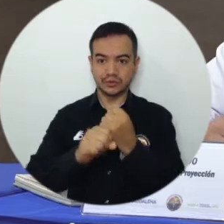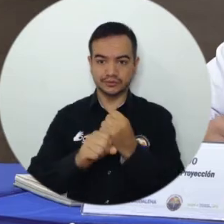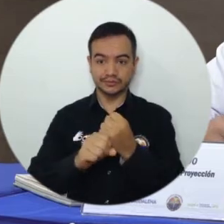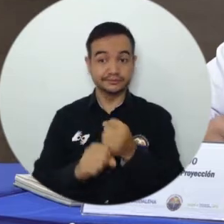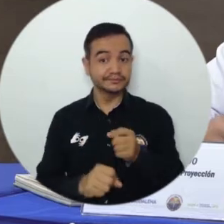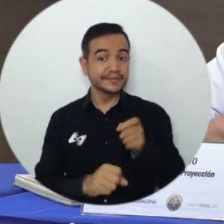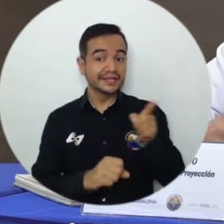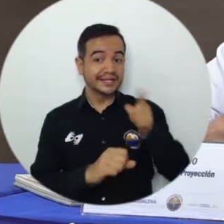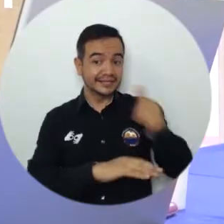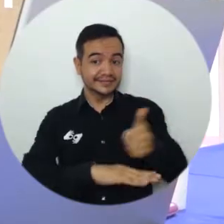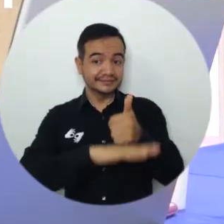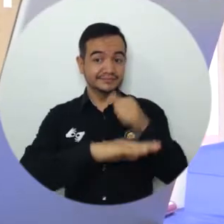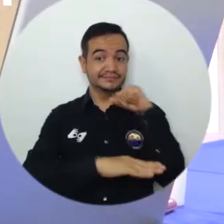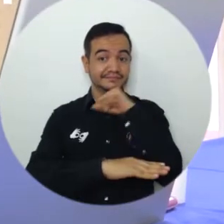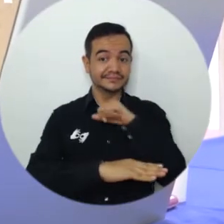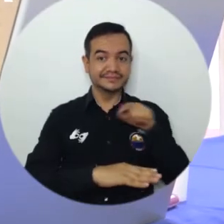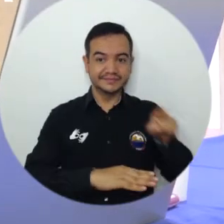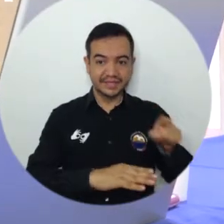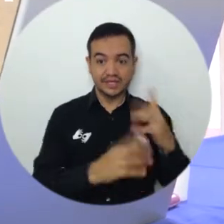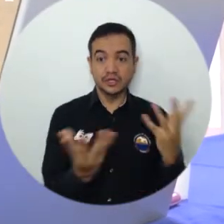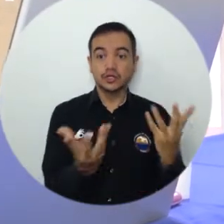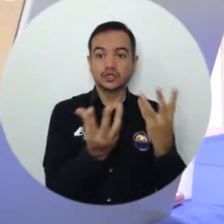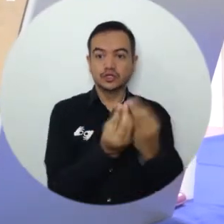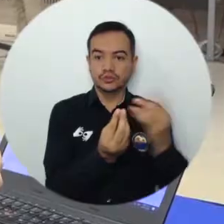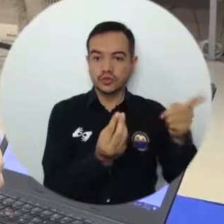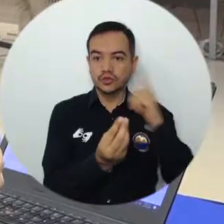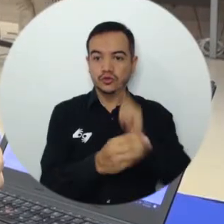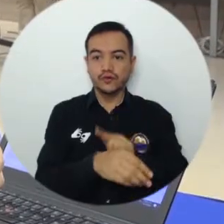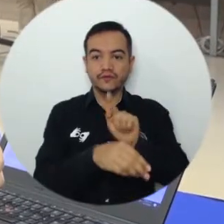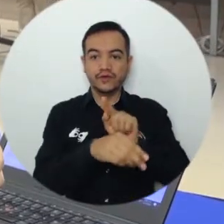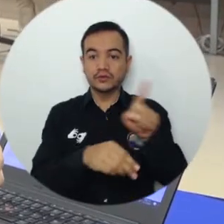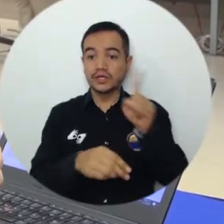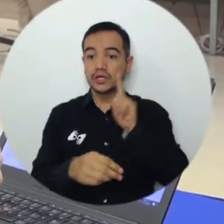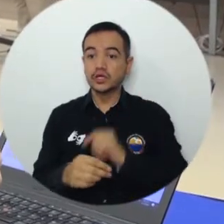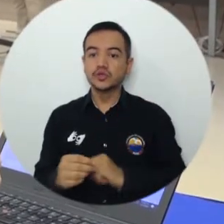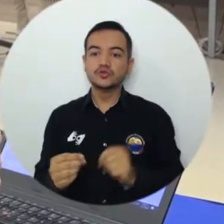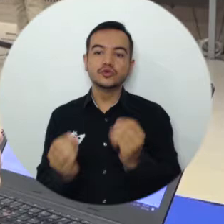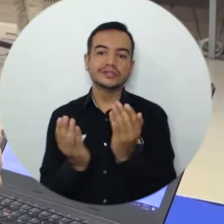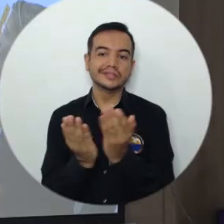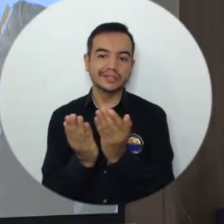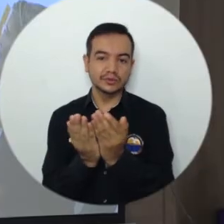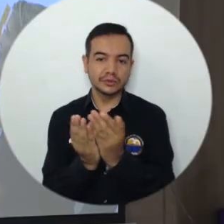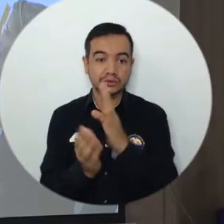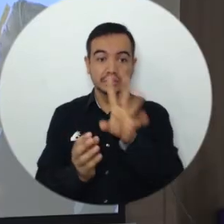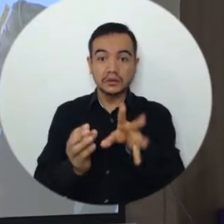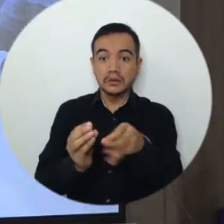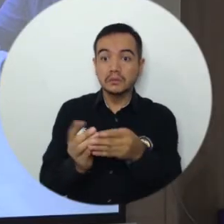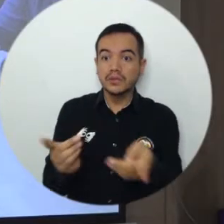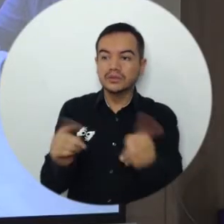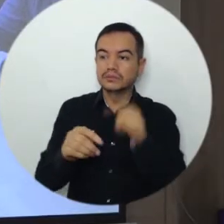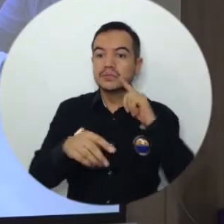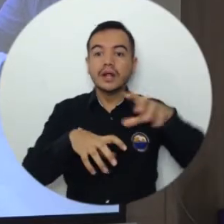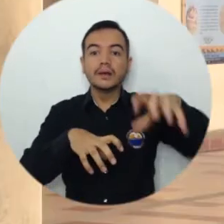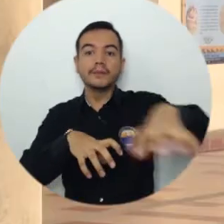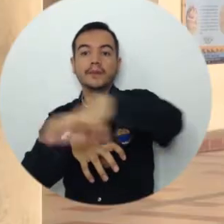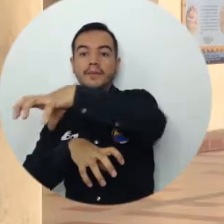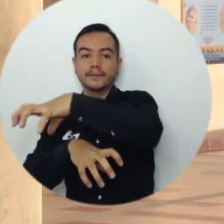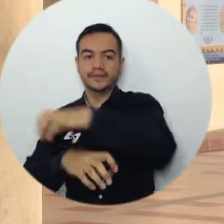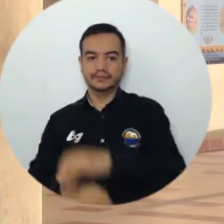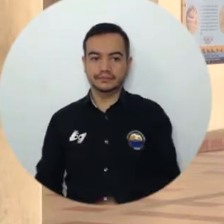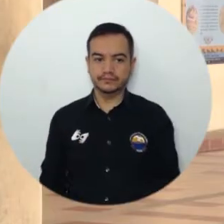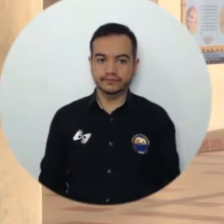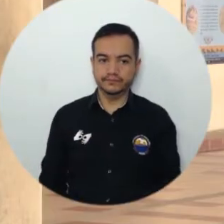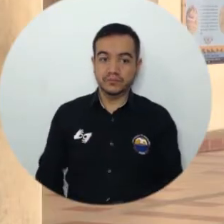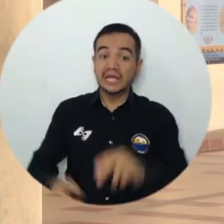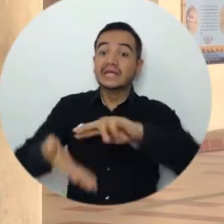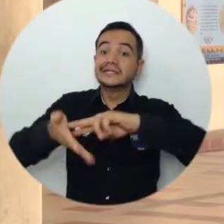Salazar, rector de la Alma Mater, directivos, docentes de la Facultad de Ciencias de la Educación y miembros de las dependencias institucionales. Es el reto de lo